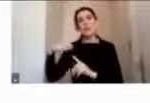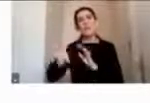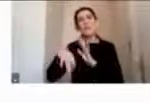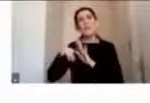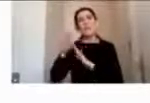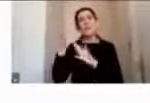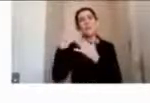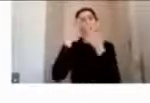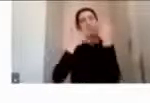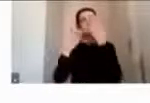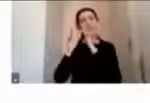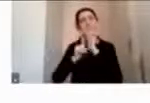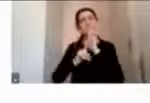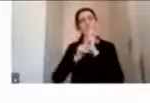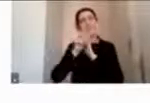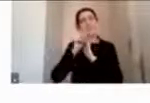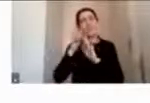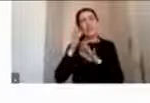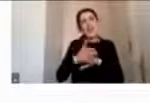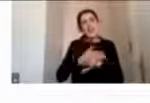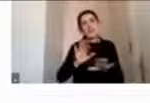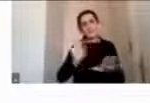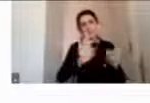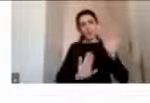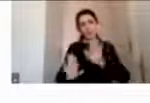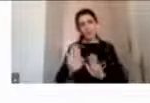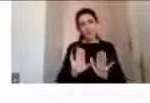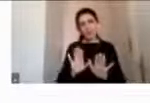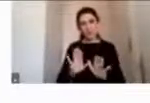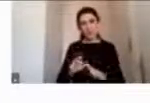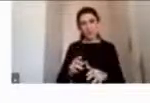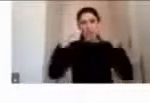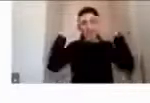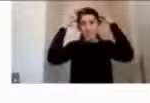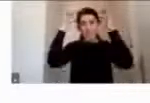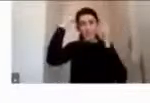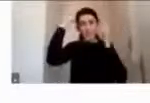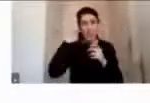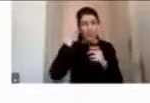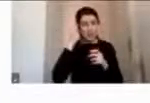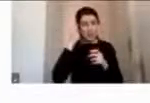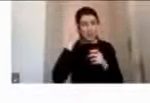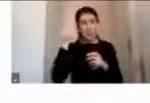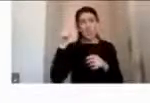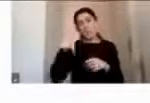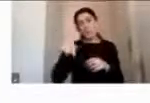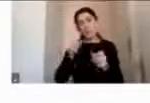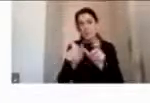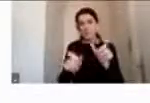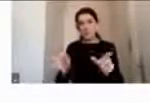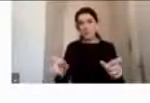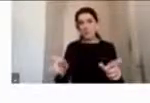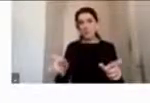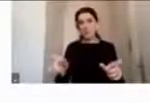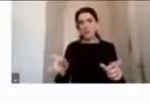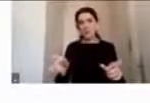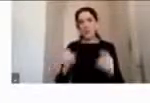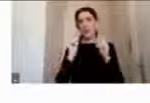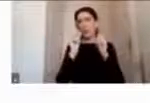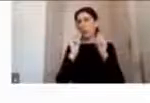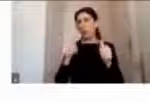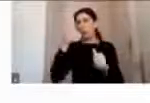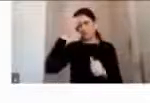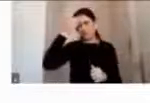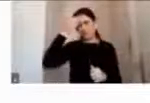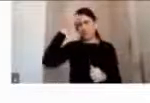en cuanto a la prevención. Las lesiones cerebrales, bueno, aquí hay gente que es mucho más experta, digamos, que yo en este